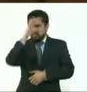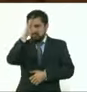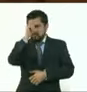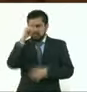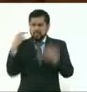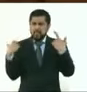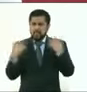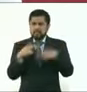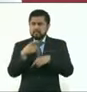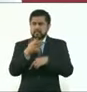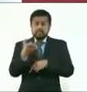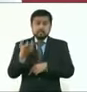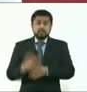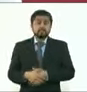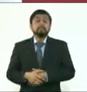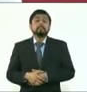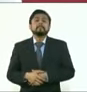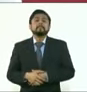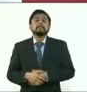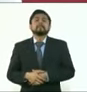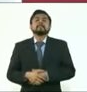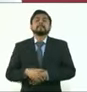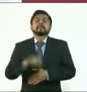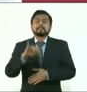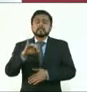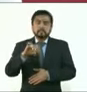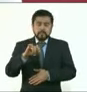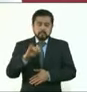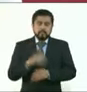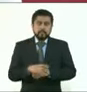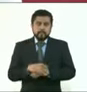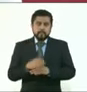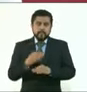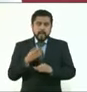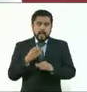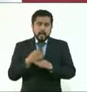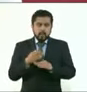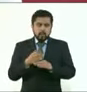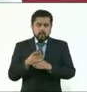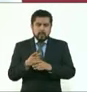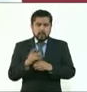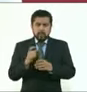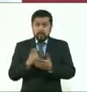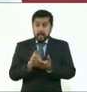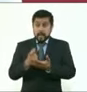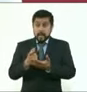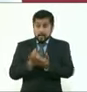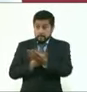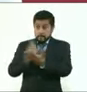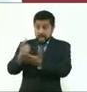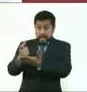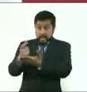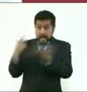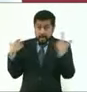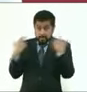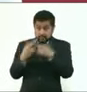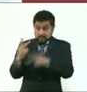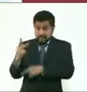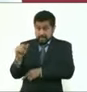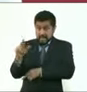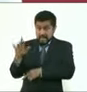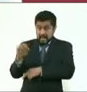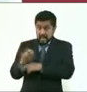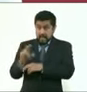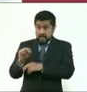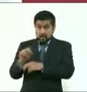este tema? Sí, hay una revisión general de todos los… no es un salario, es un apoyo que se les da, como